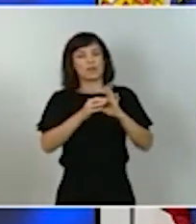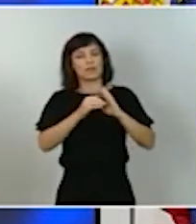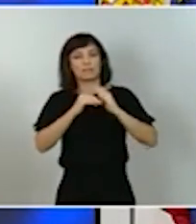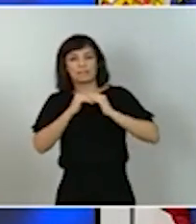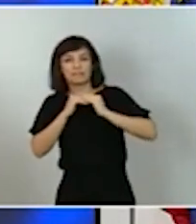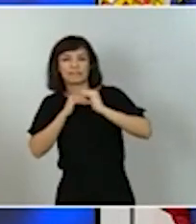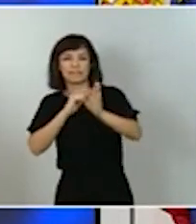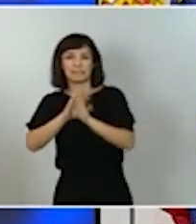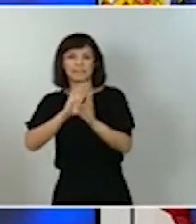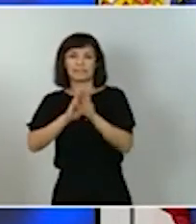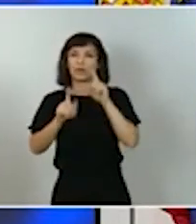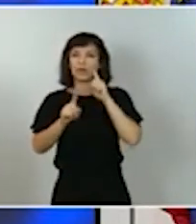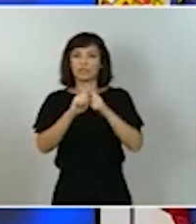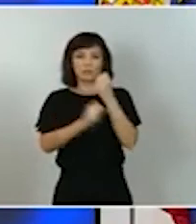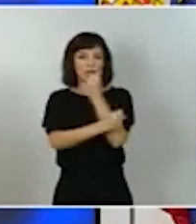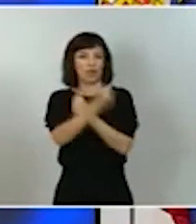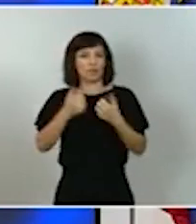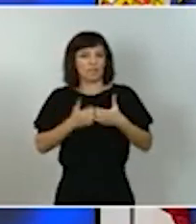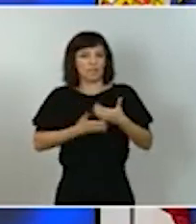economía funcione